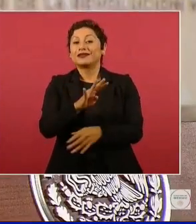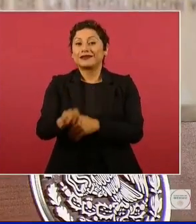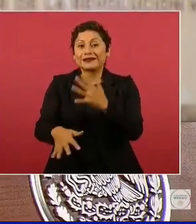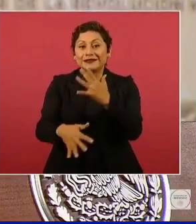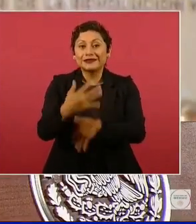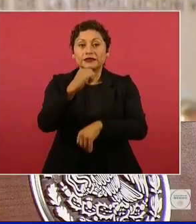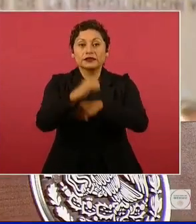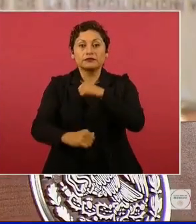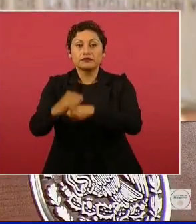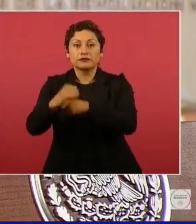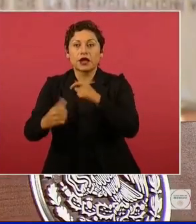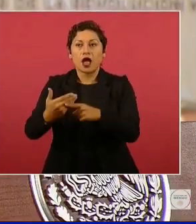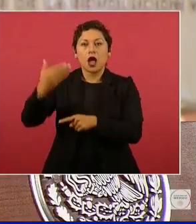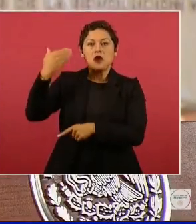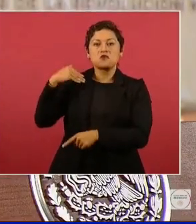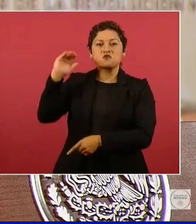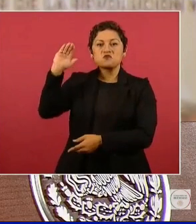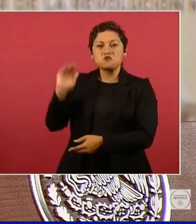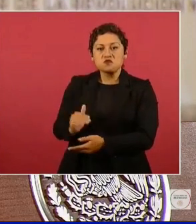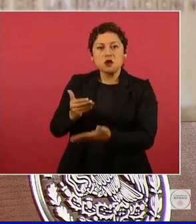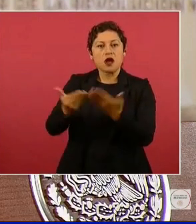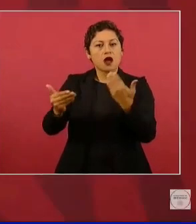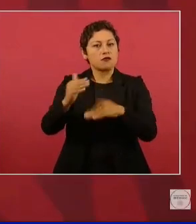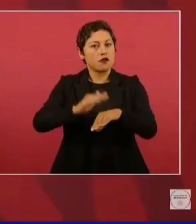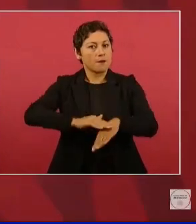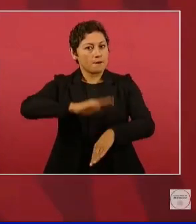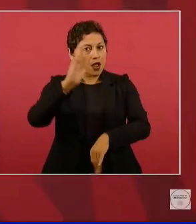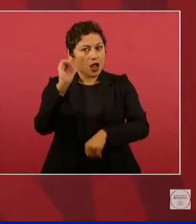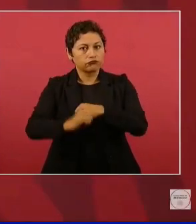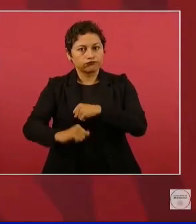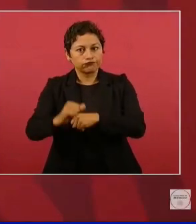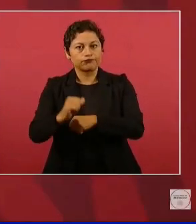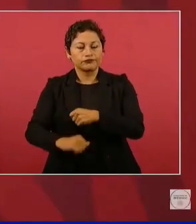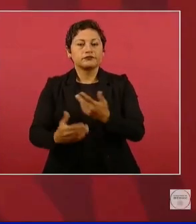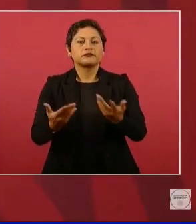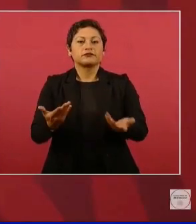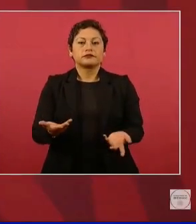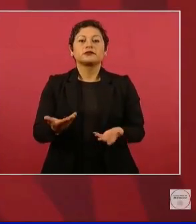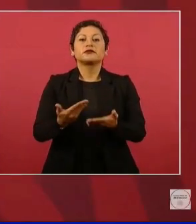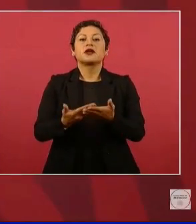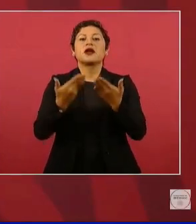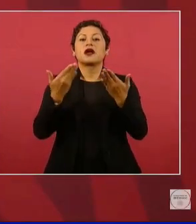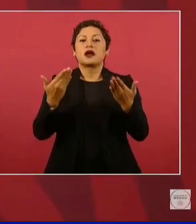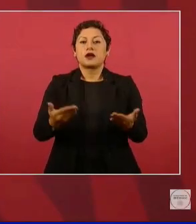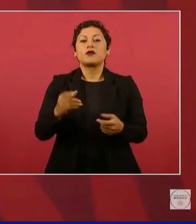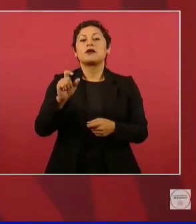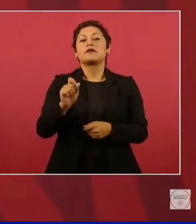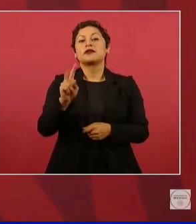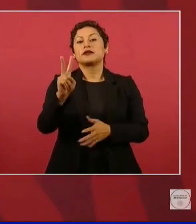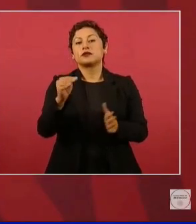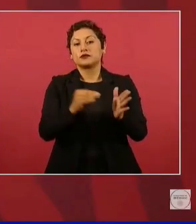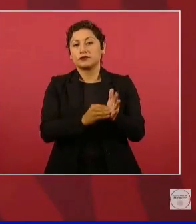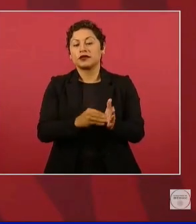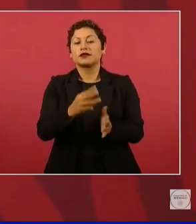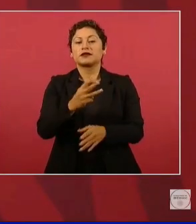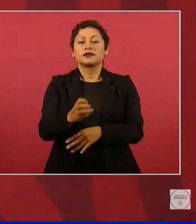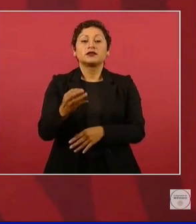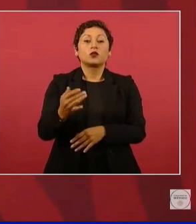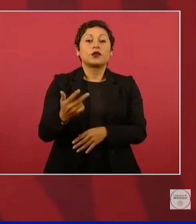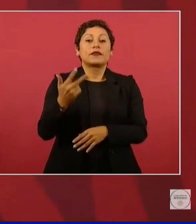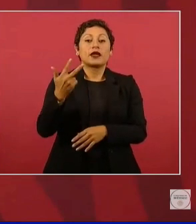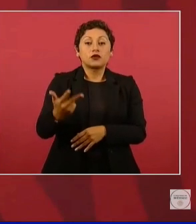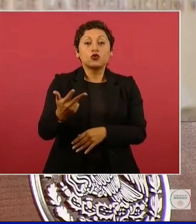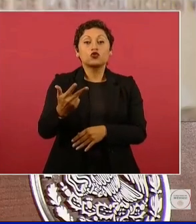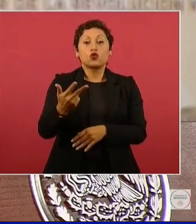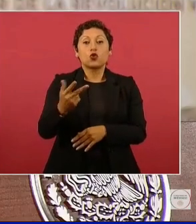incremento del 130 por ciento respecto a lo que se hacía antes. De abril al día de hoy se han hecho 22 mil 358 consultas de